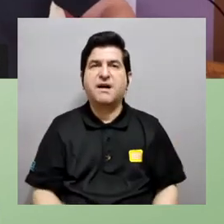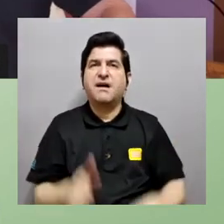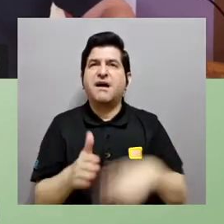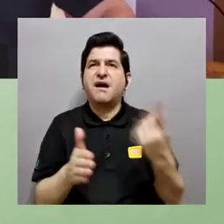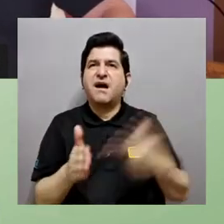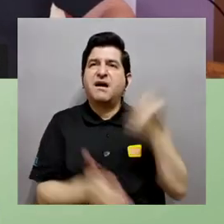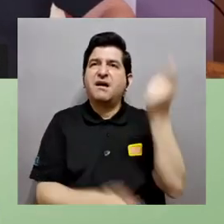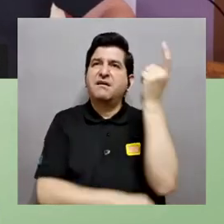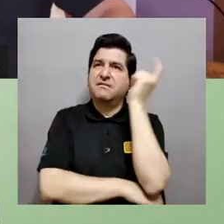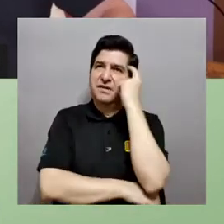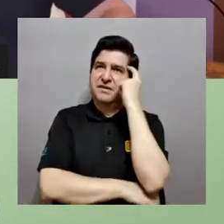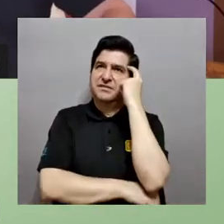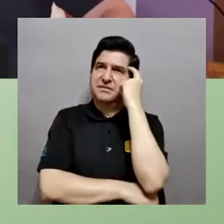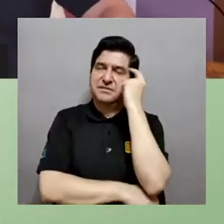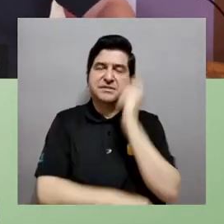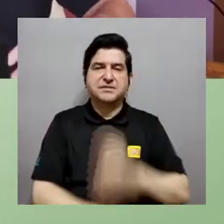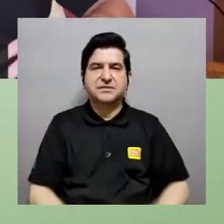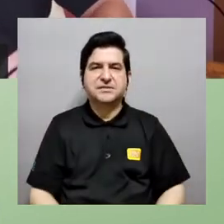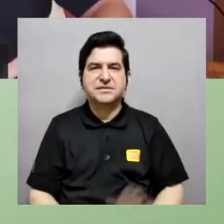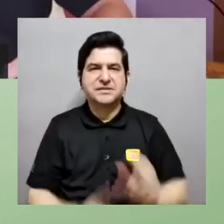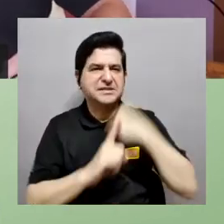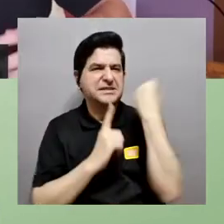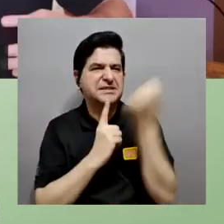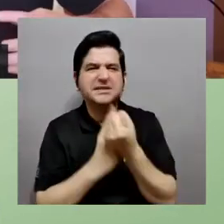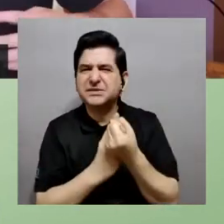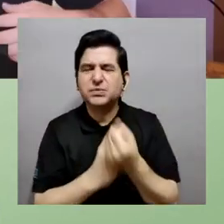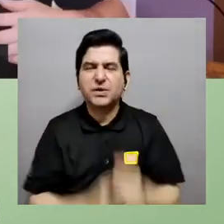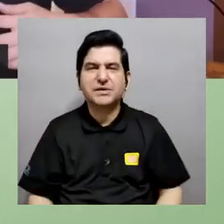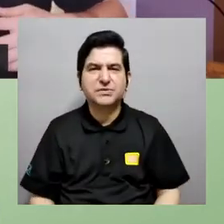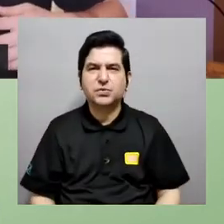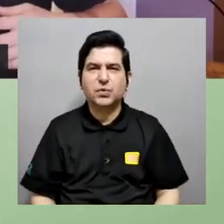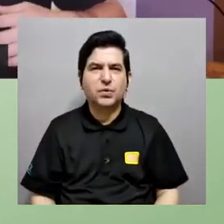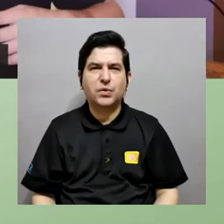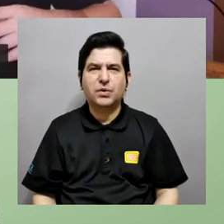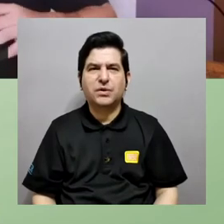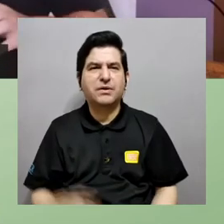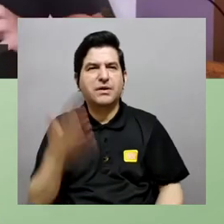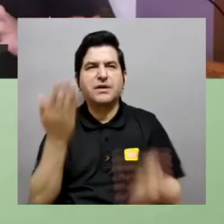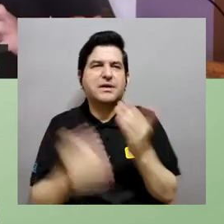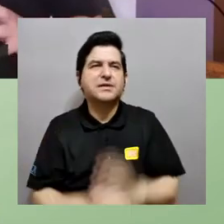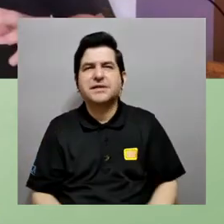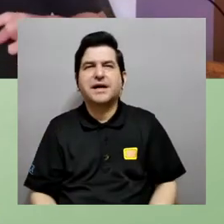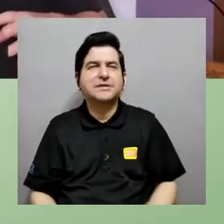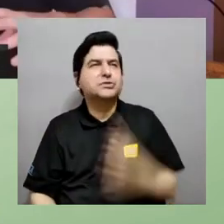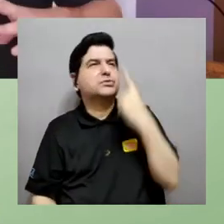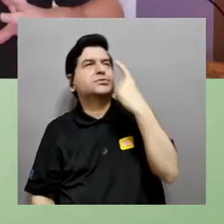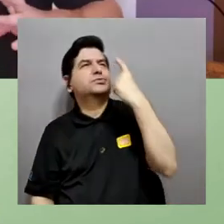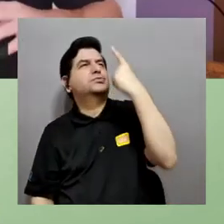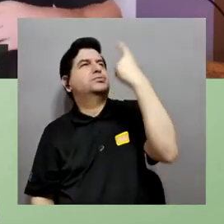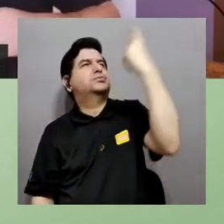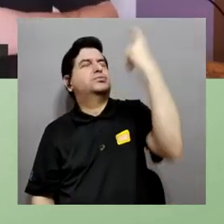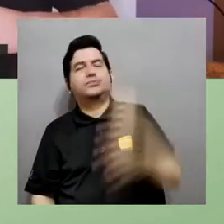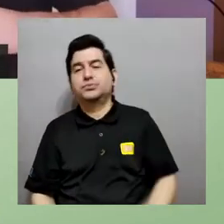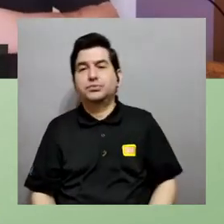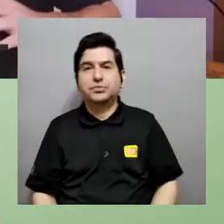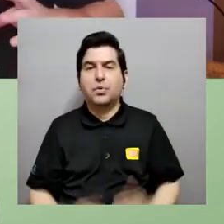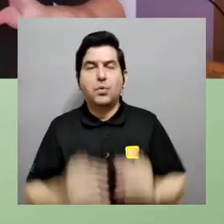se pueden desarrollar verdad este a veces pensamos que son cuestiones muy